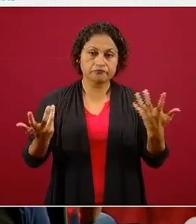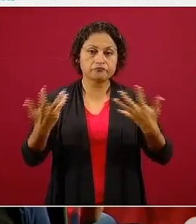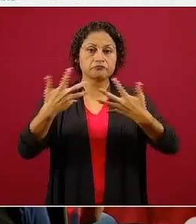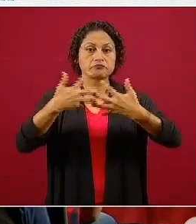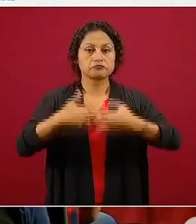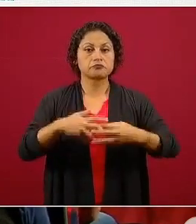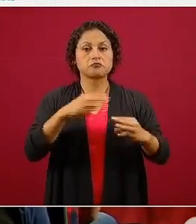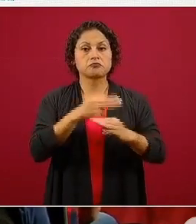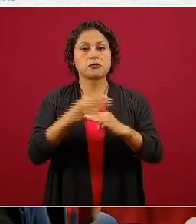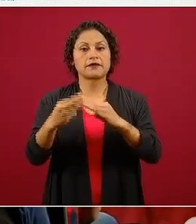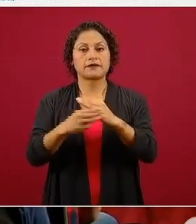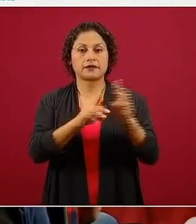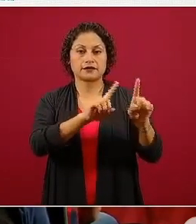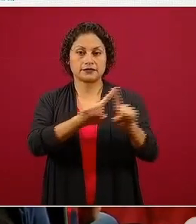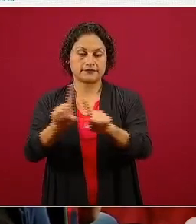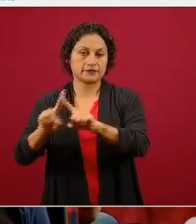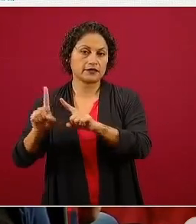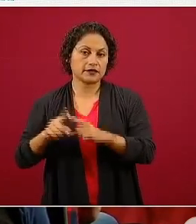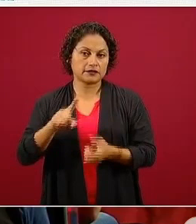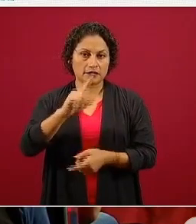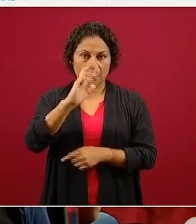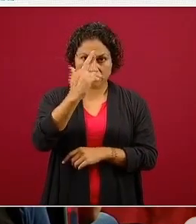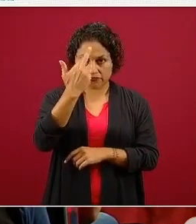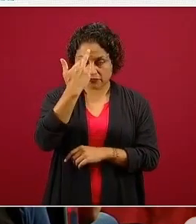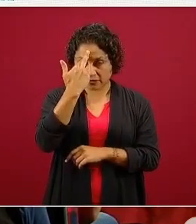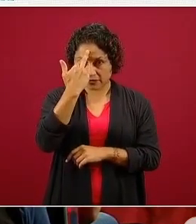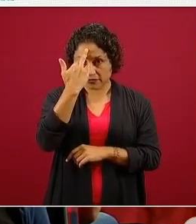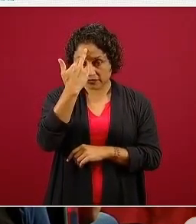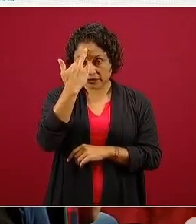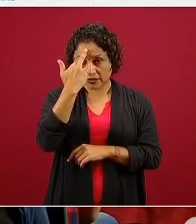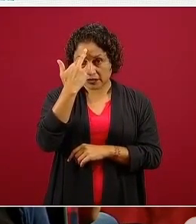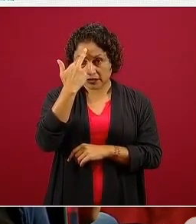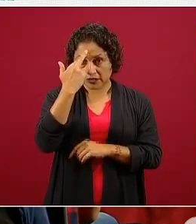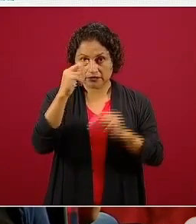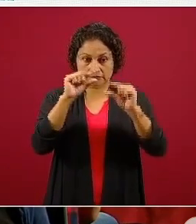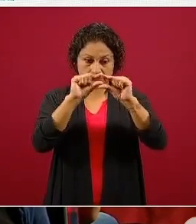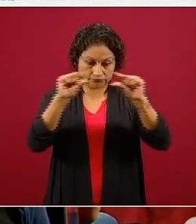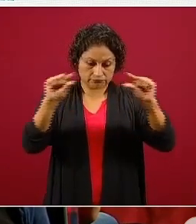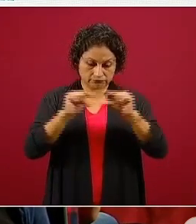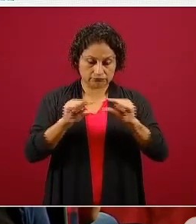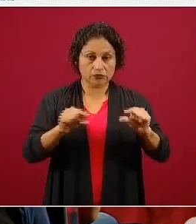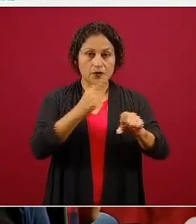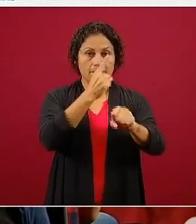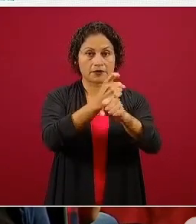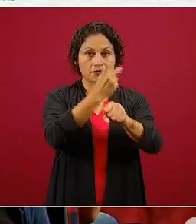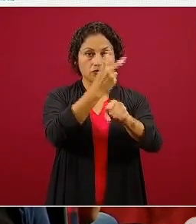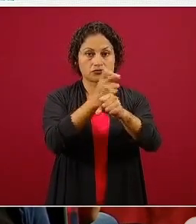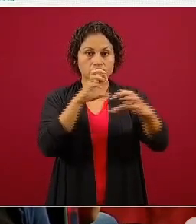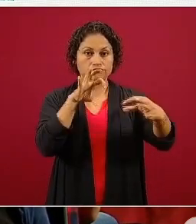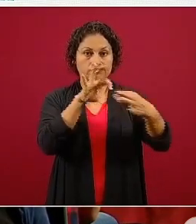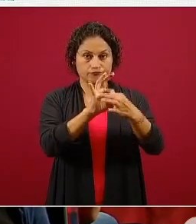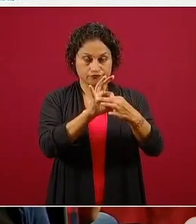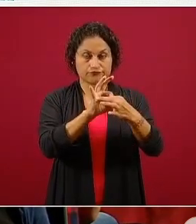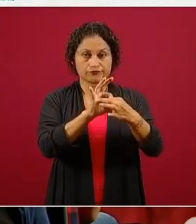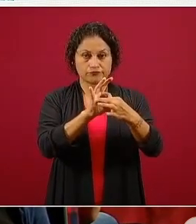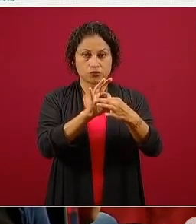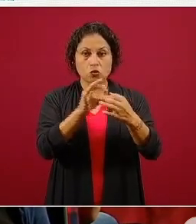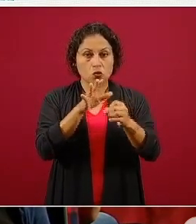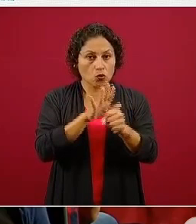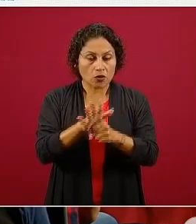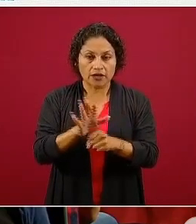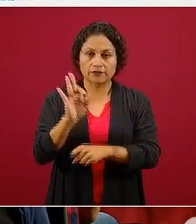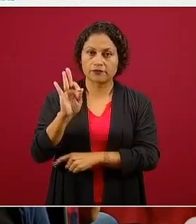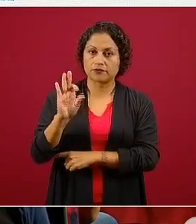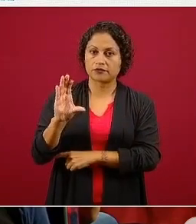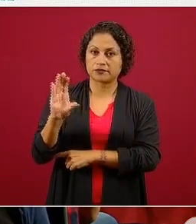las que comparte con, digamos, primero de primaria, con segundo de primaria, es formación cívica y ética,